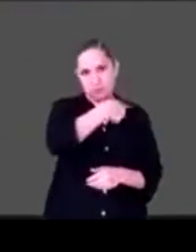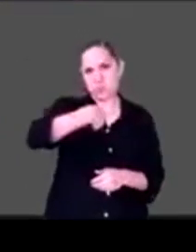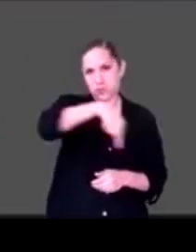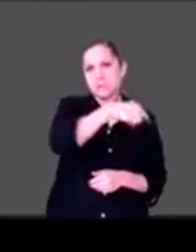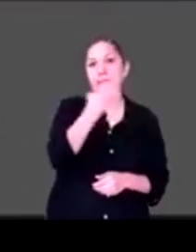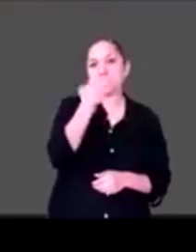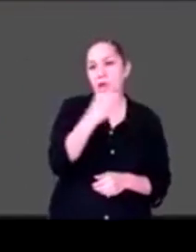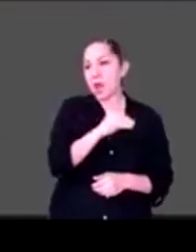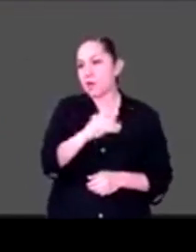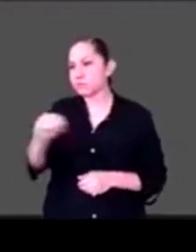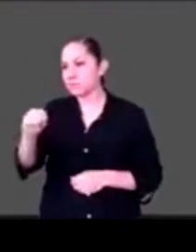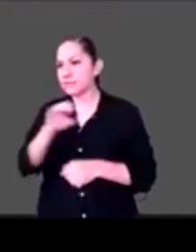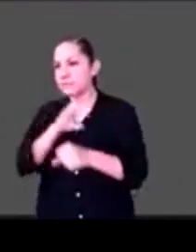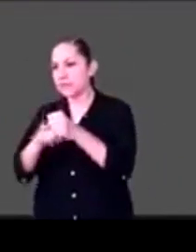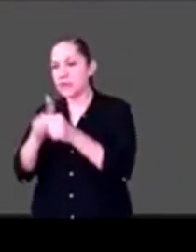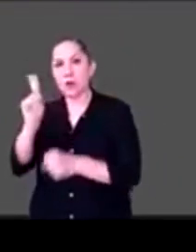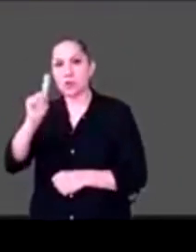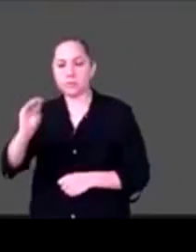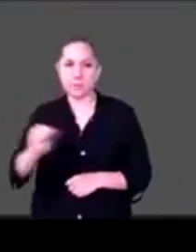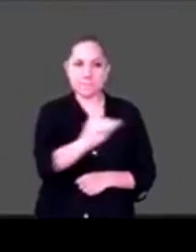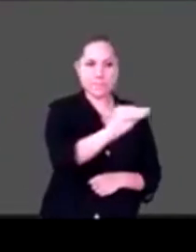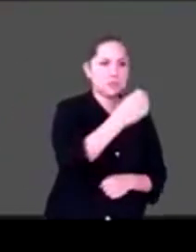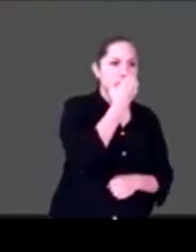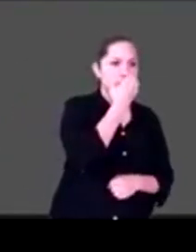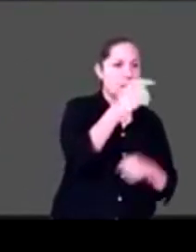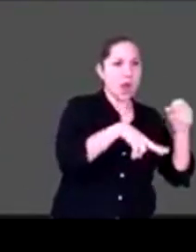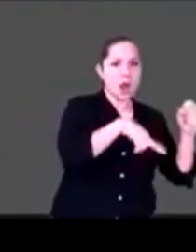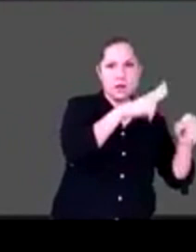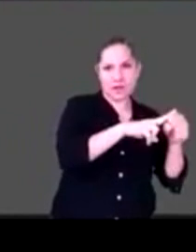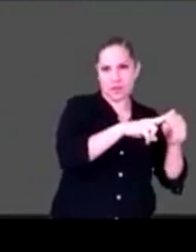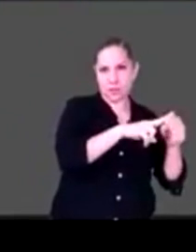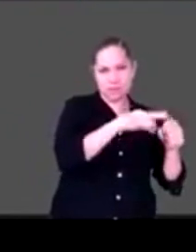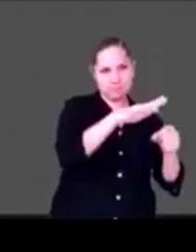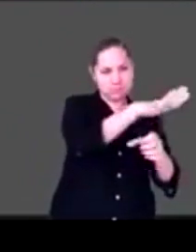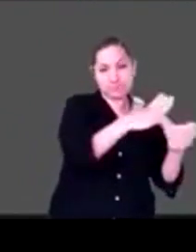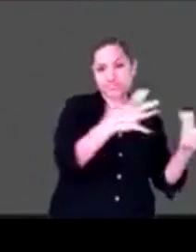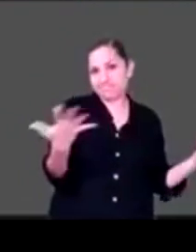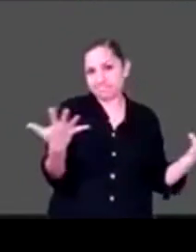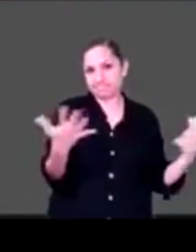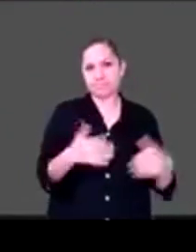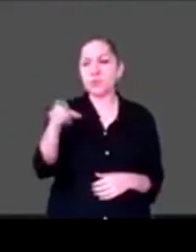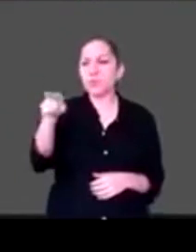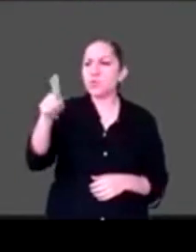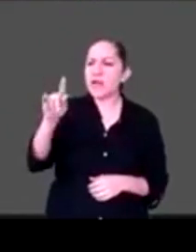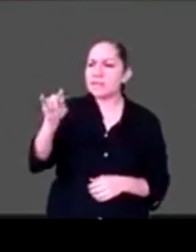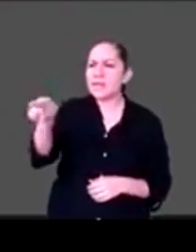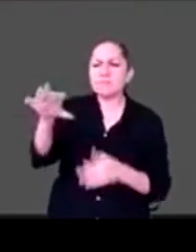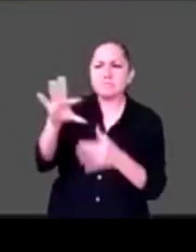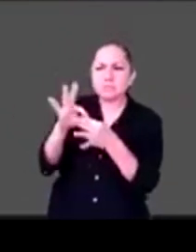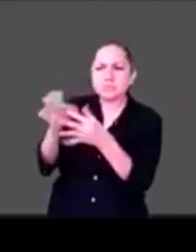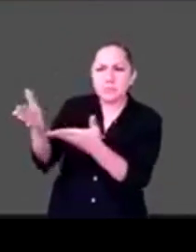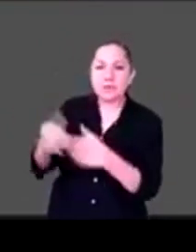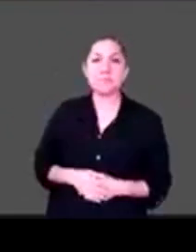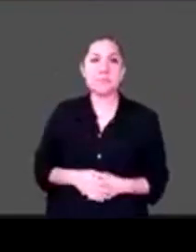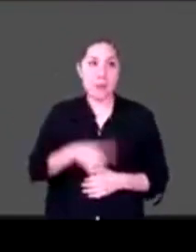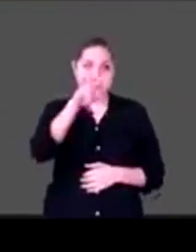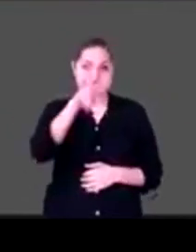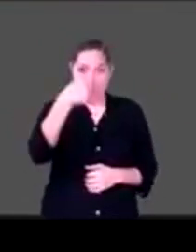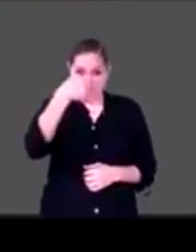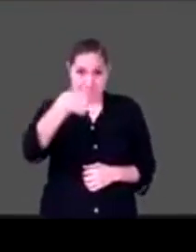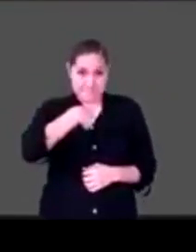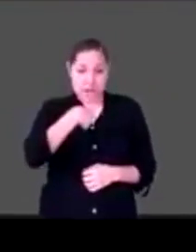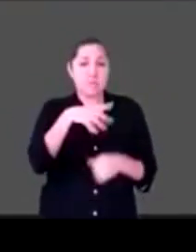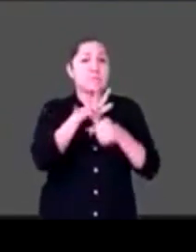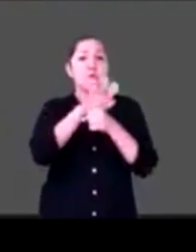tu postura, Katia? Pues hay que darle al niño lo que necesita el niño. Es así de sencillo.